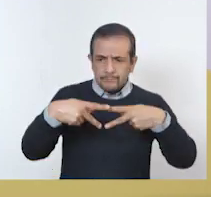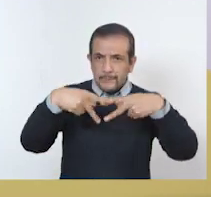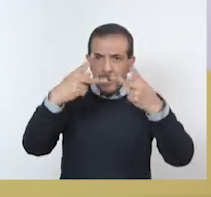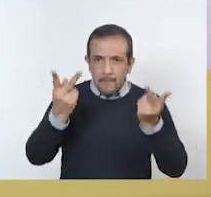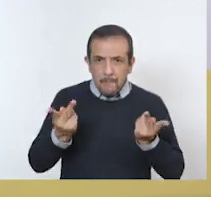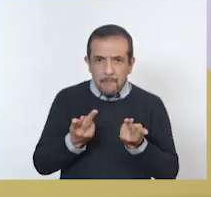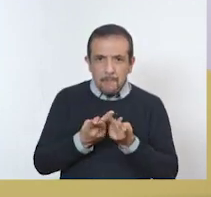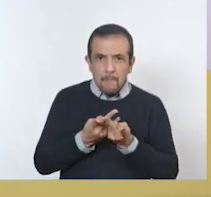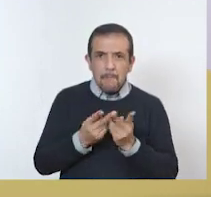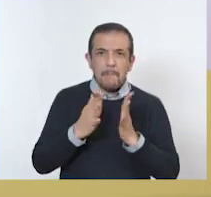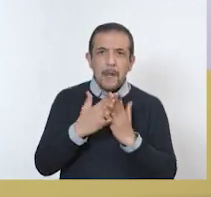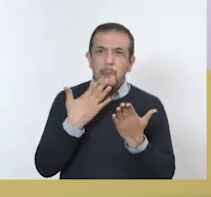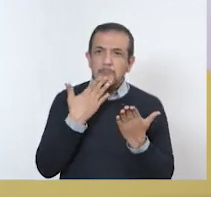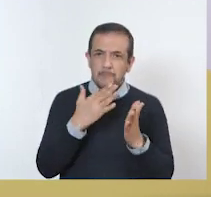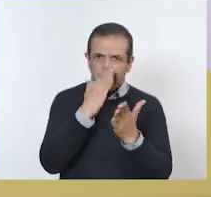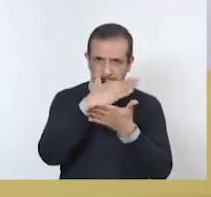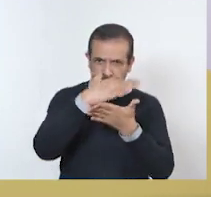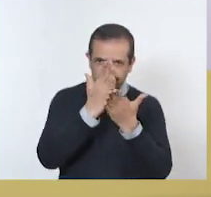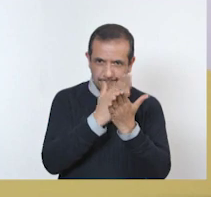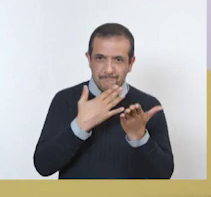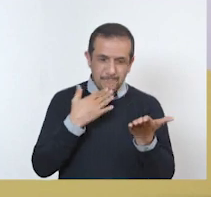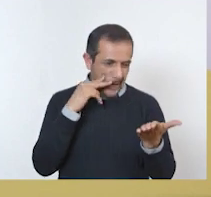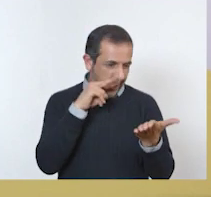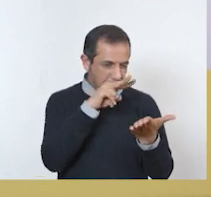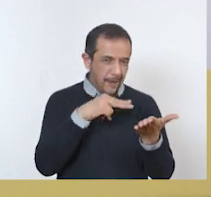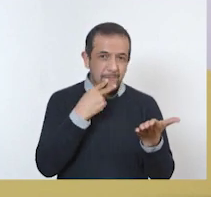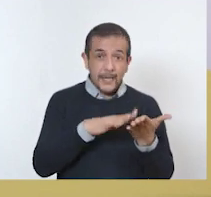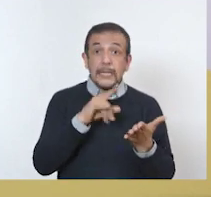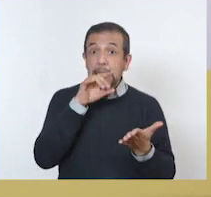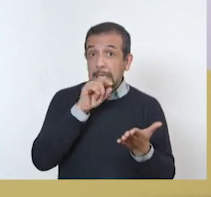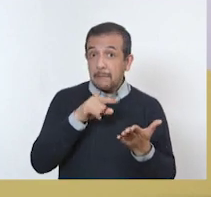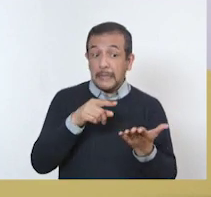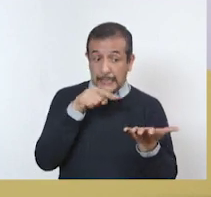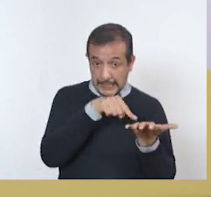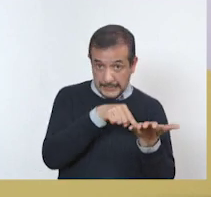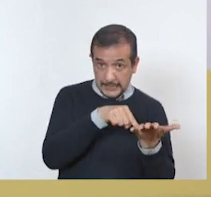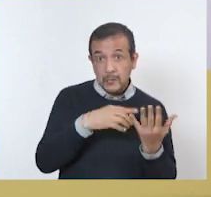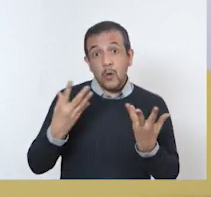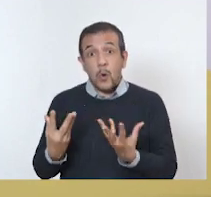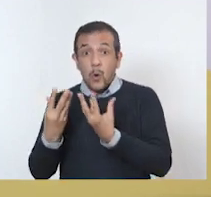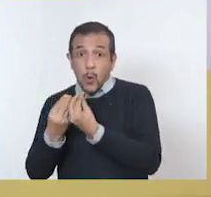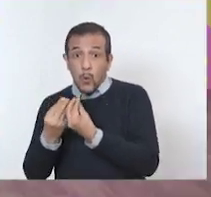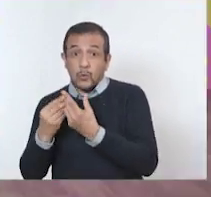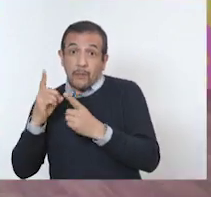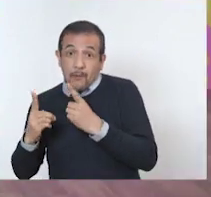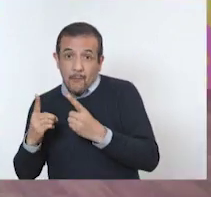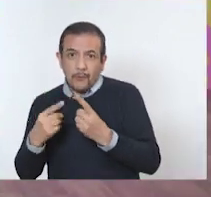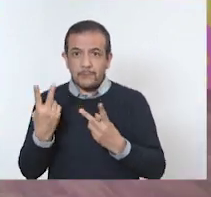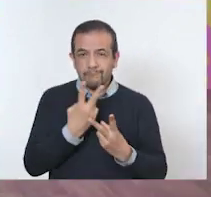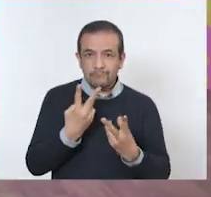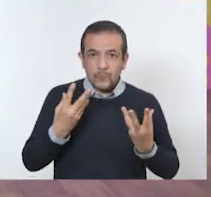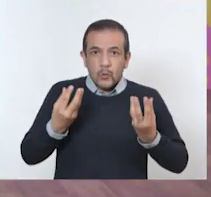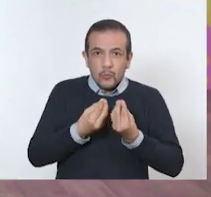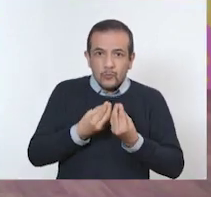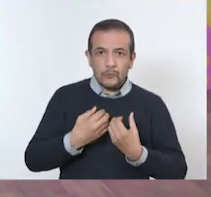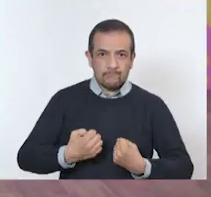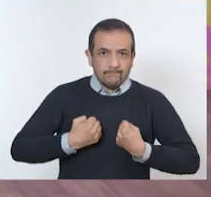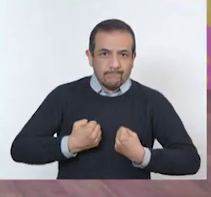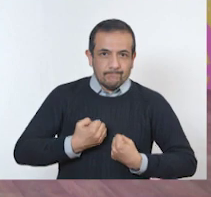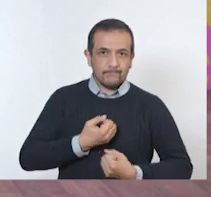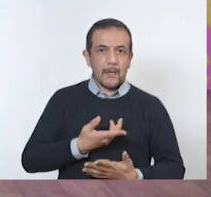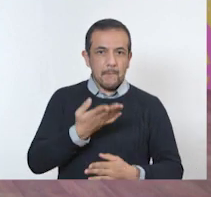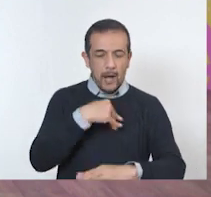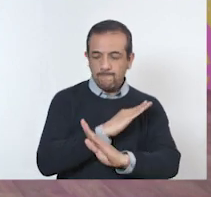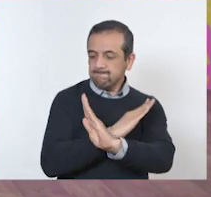plato del bien comer, así como hacer actividad física. Con esto vas a fortalecer tu sistema inmune. Así que recuérdalo bien. Hay que